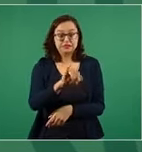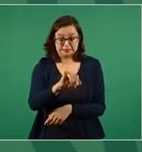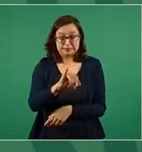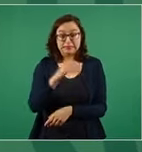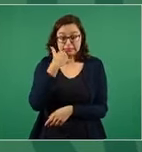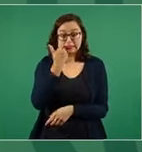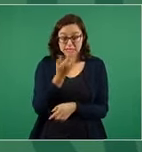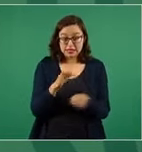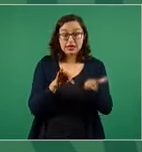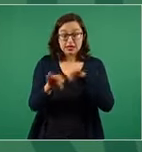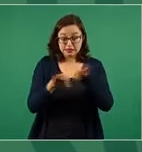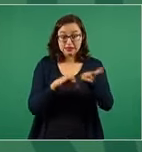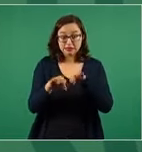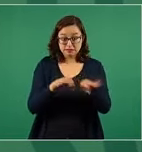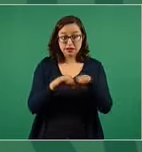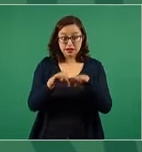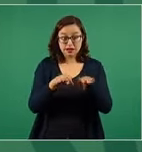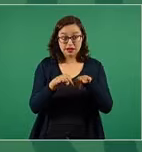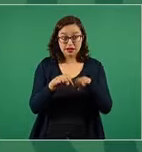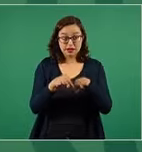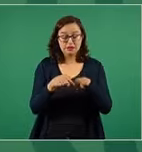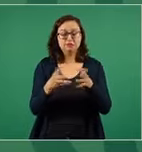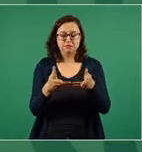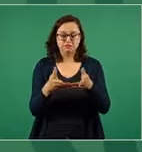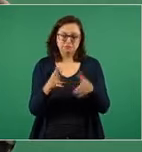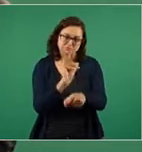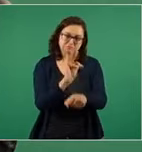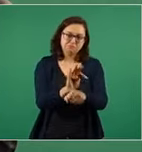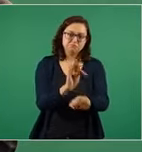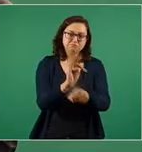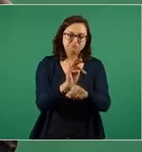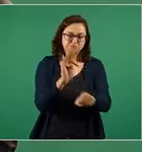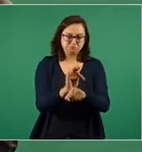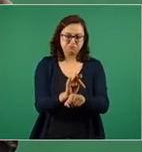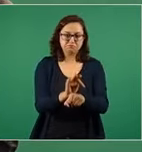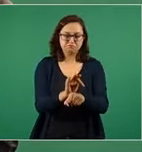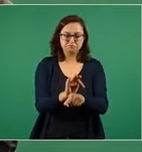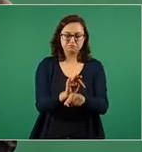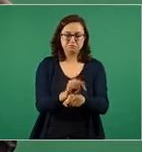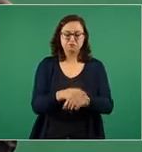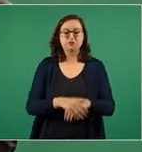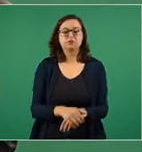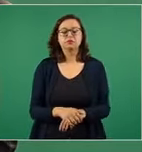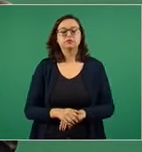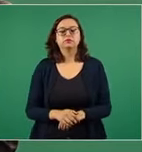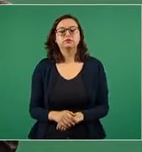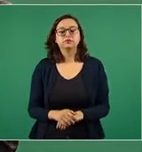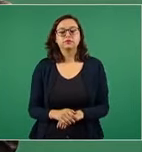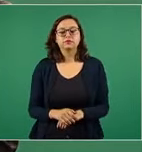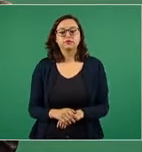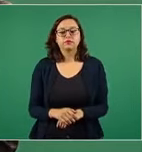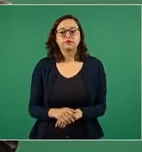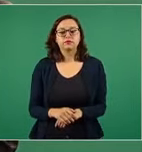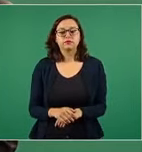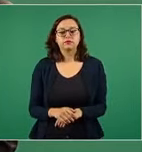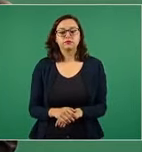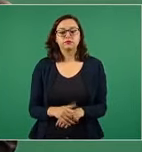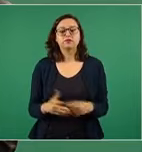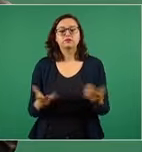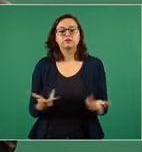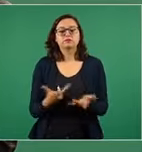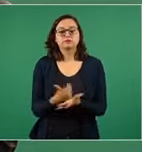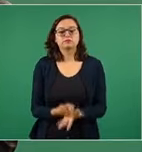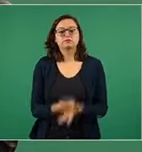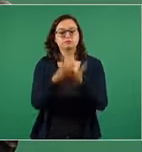que ayuden para que